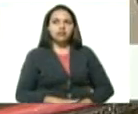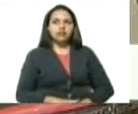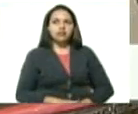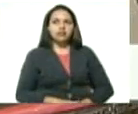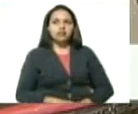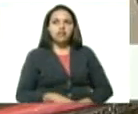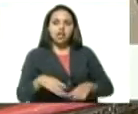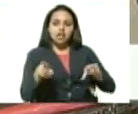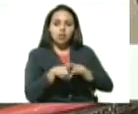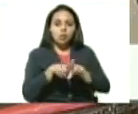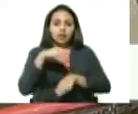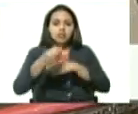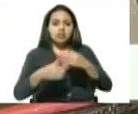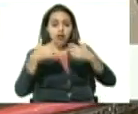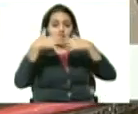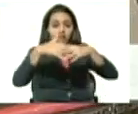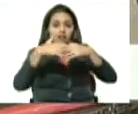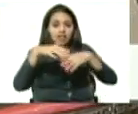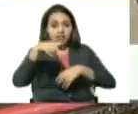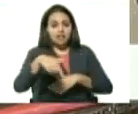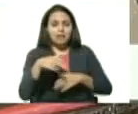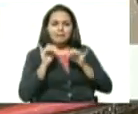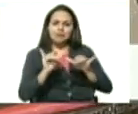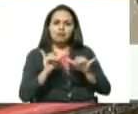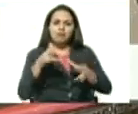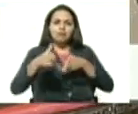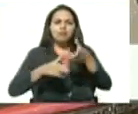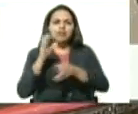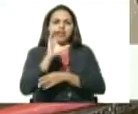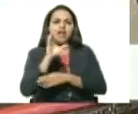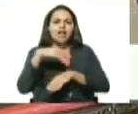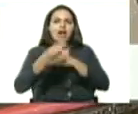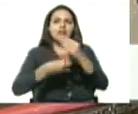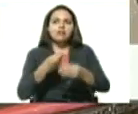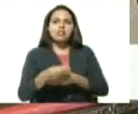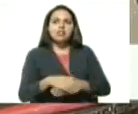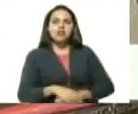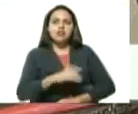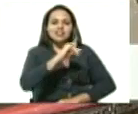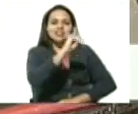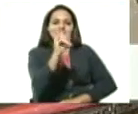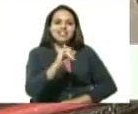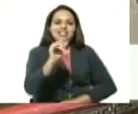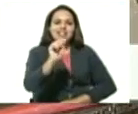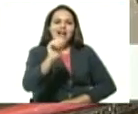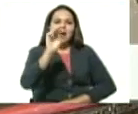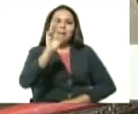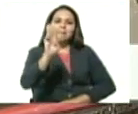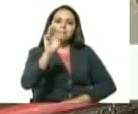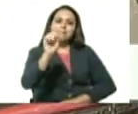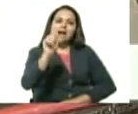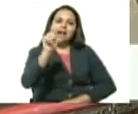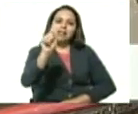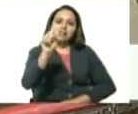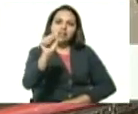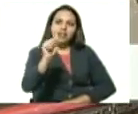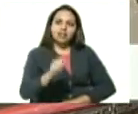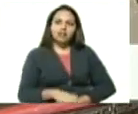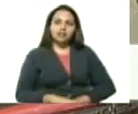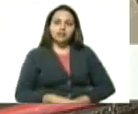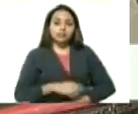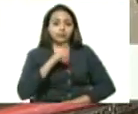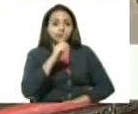en la fábrica de fábricas y aquí mismo en el Metro de Caracas estamos haciendo la zapata. La zapata es la que garantiza que el tren se pueda comunicar